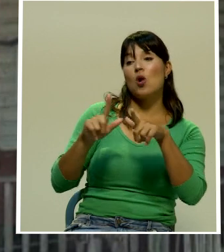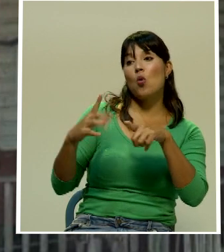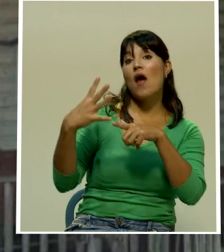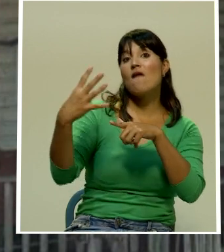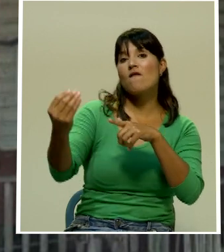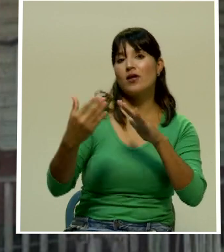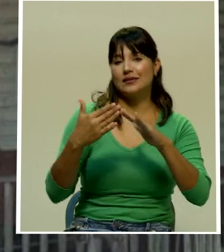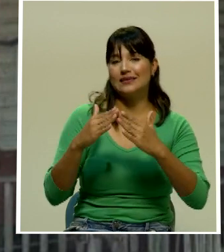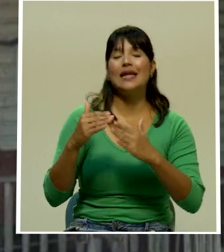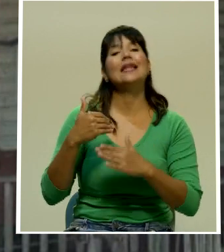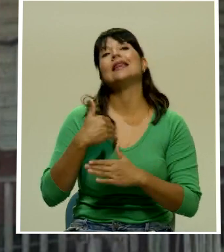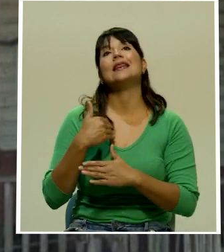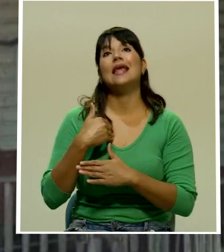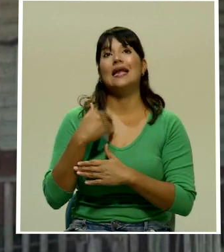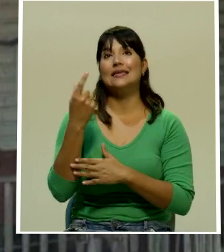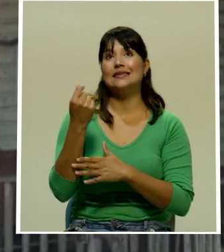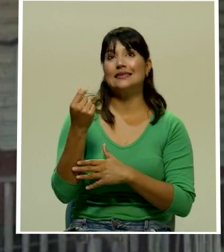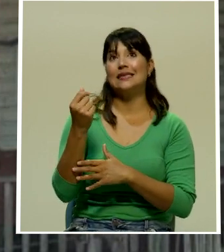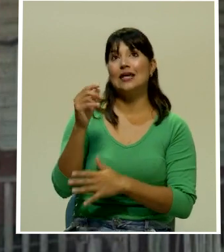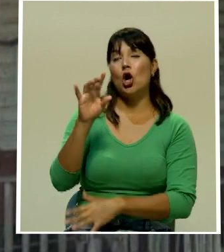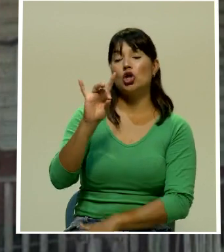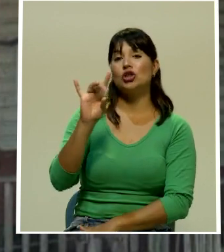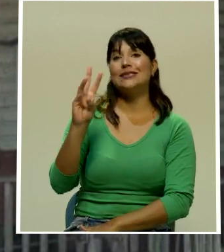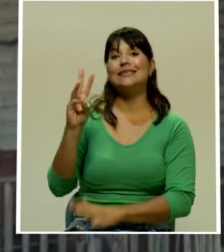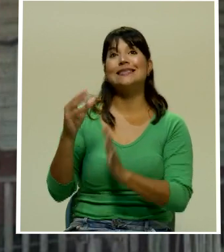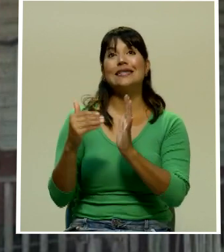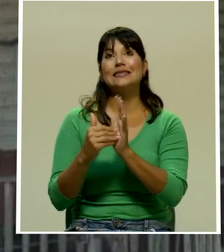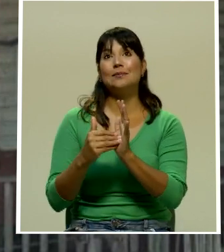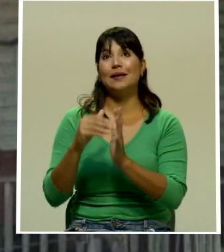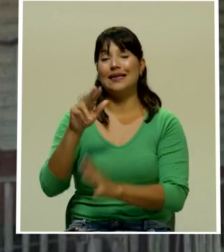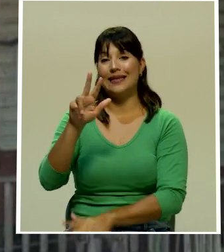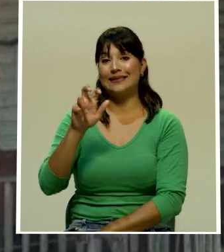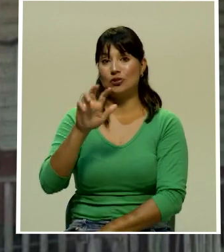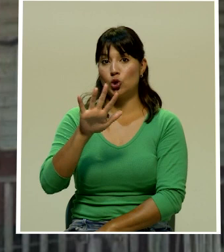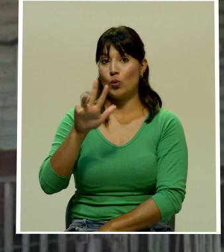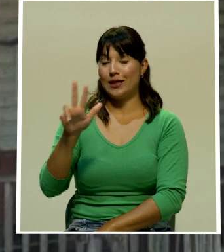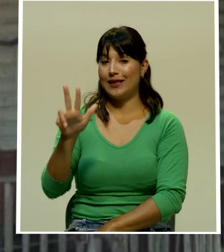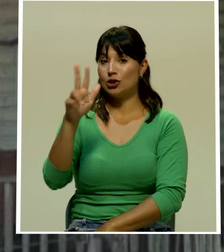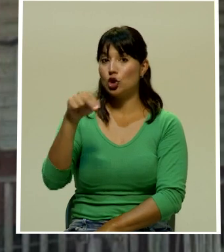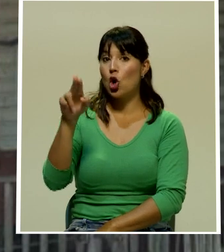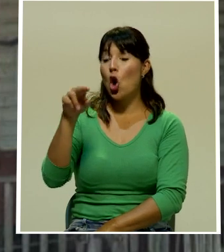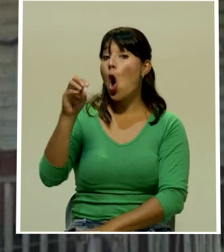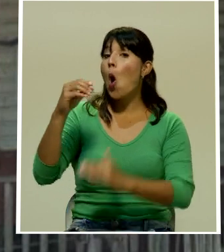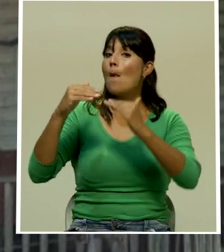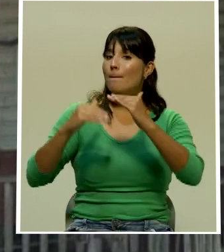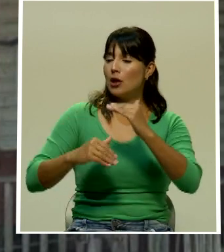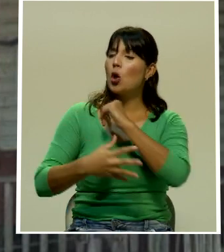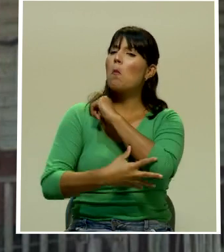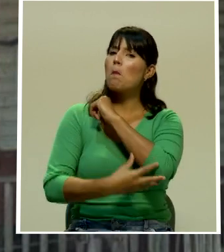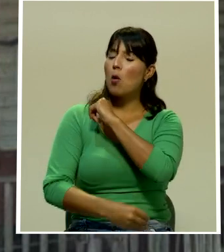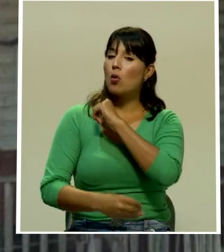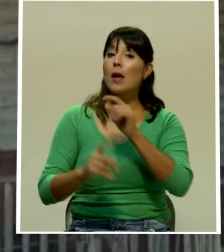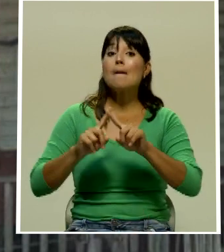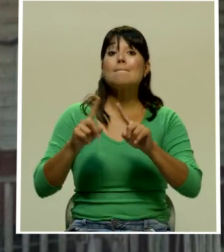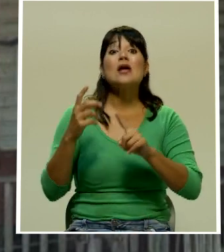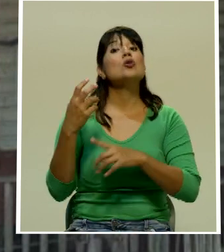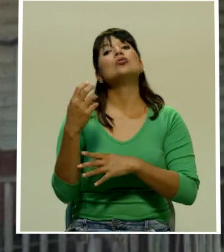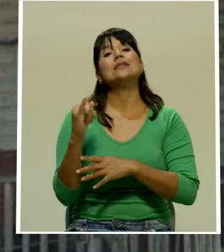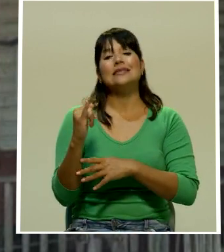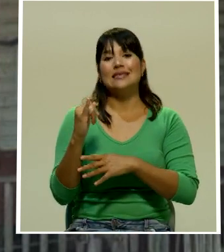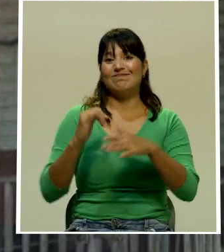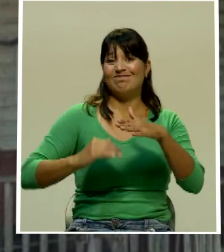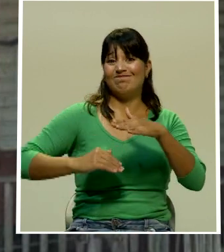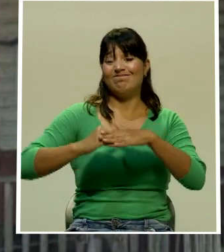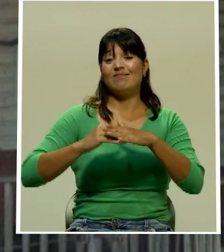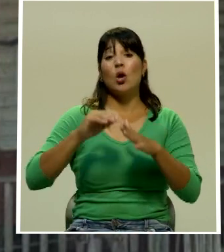86.353 colones o menos, se consideran pobreza, mientras que si su presupuesto no sobrepasa